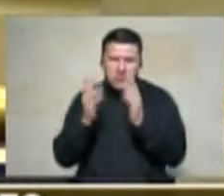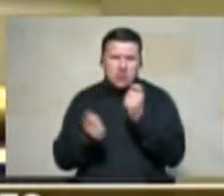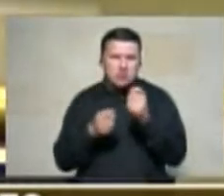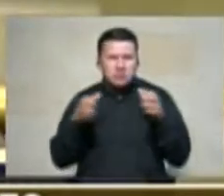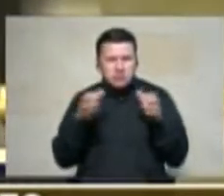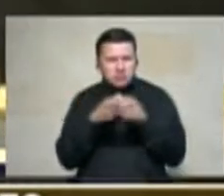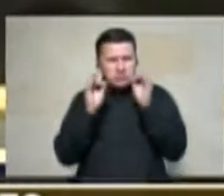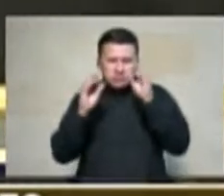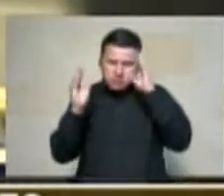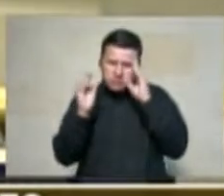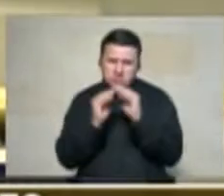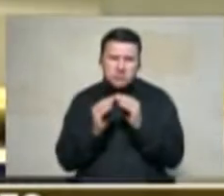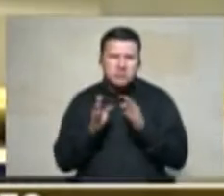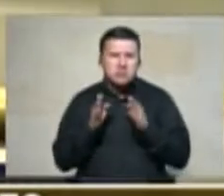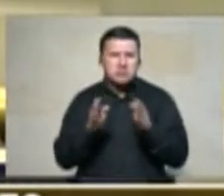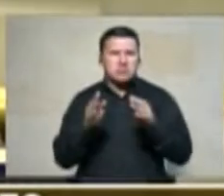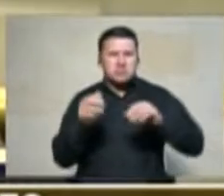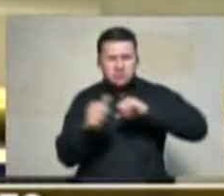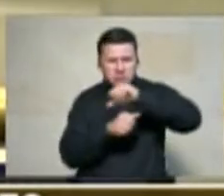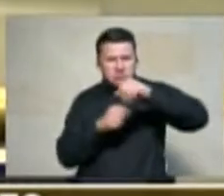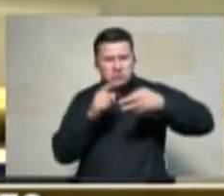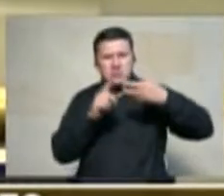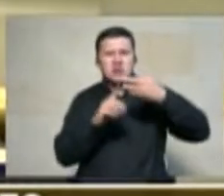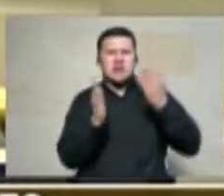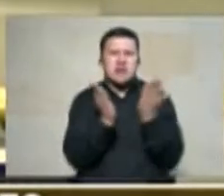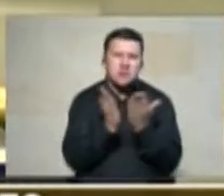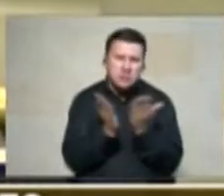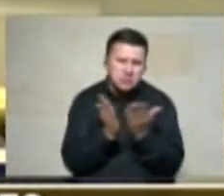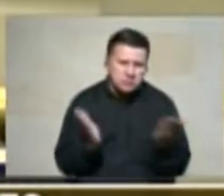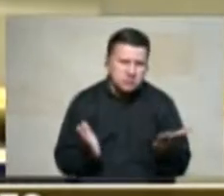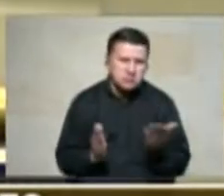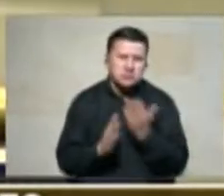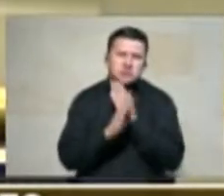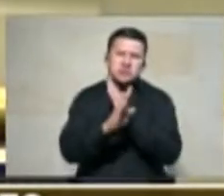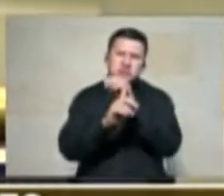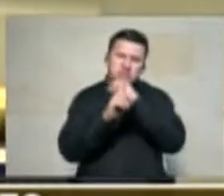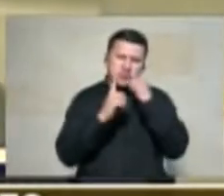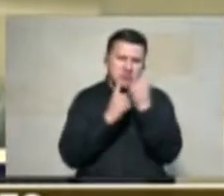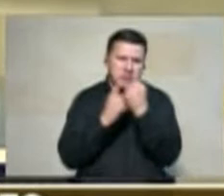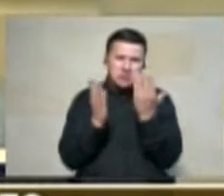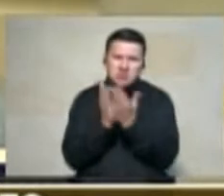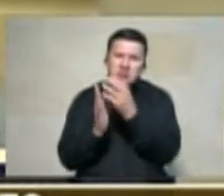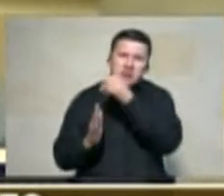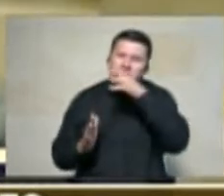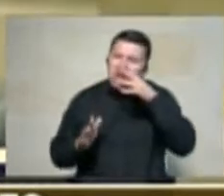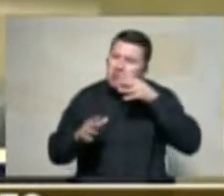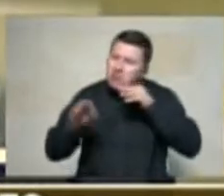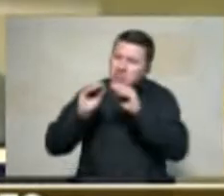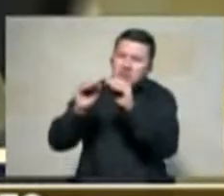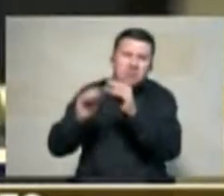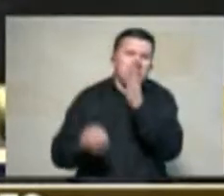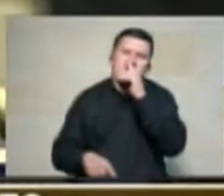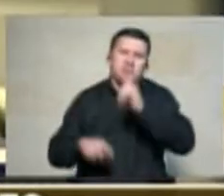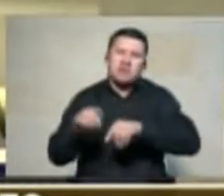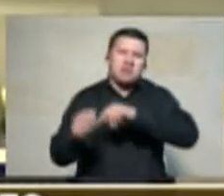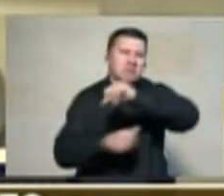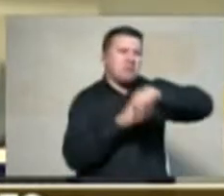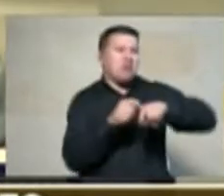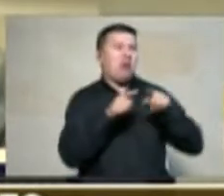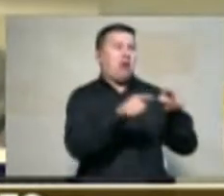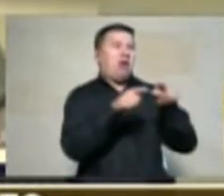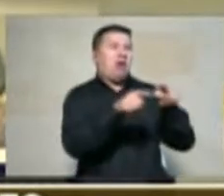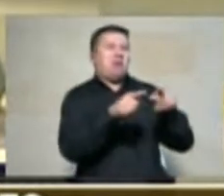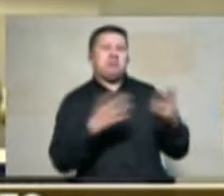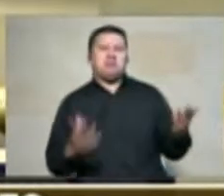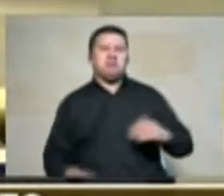terciarias de educación de seguridad social para los campesinos mal podemos decir hoy que basta con acceder a la